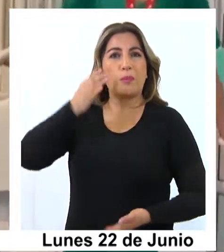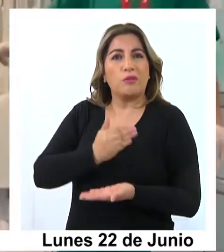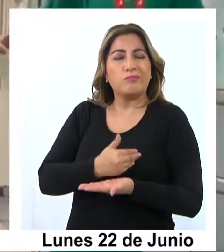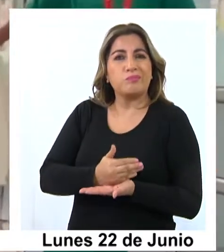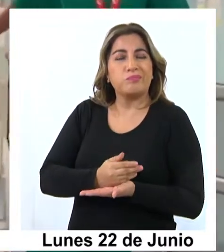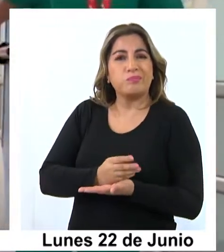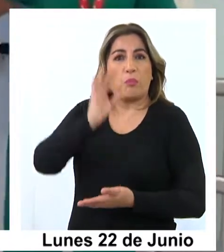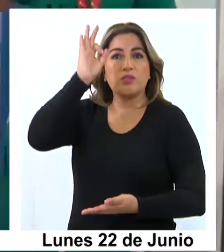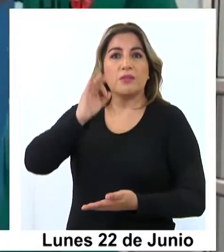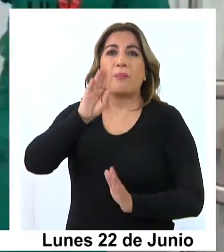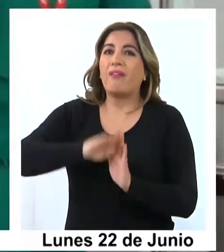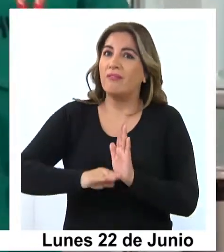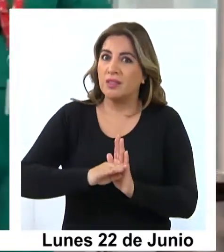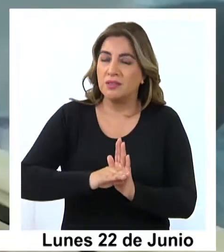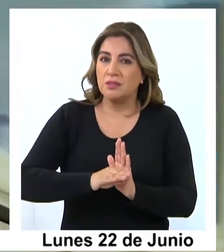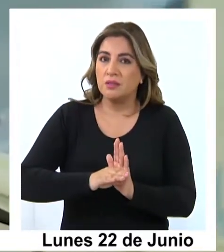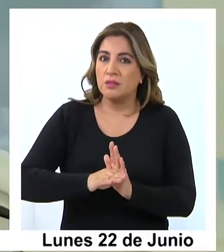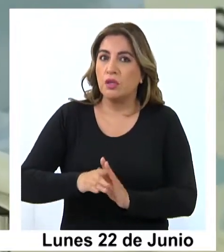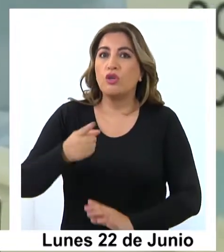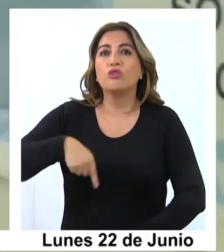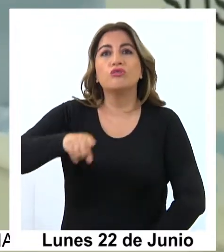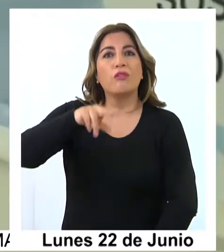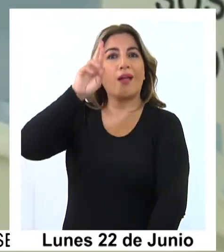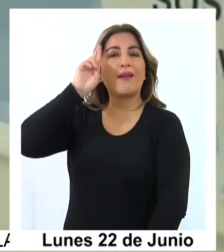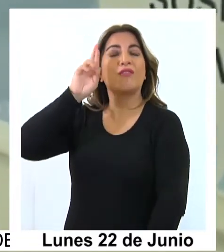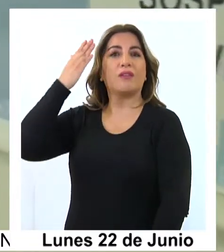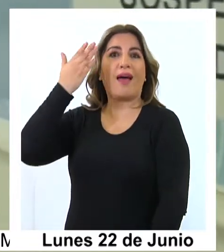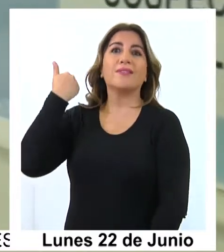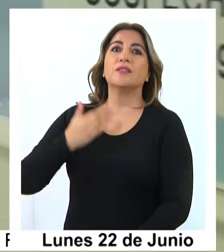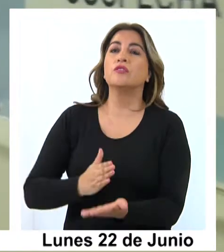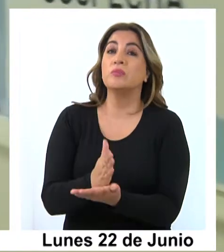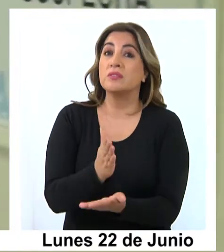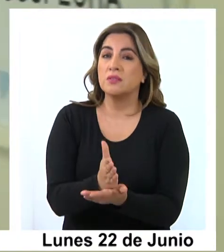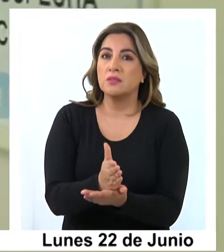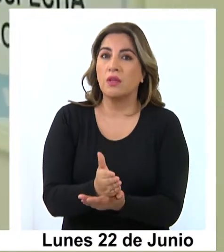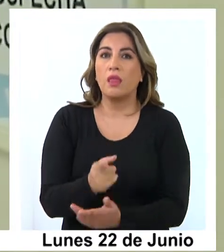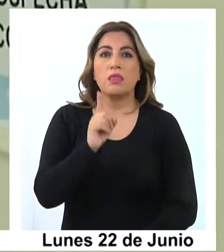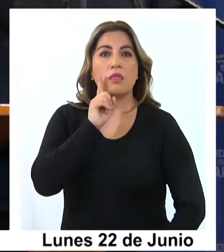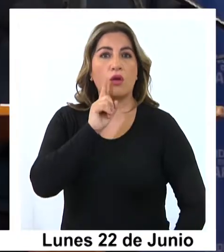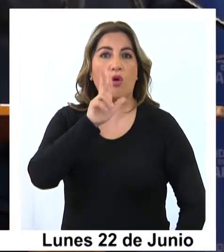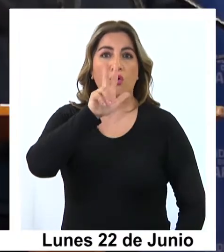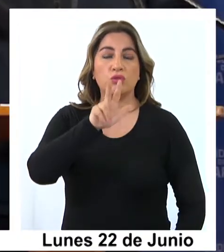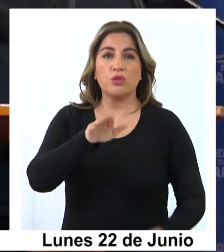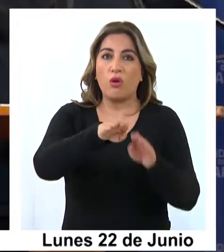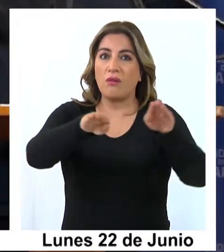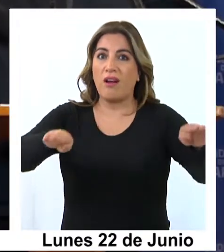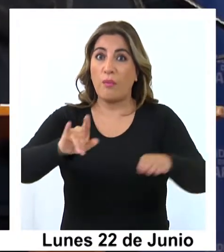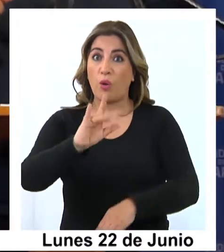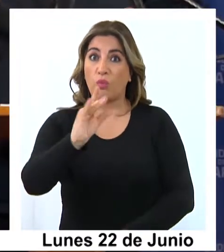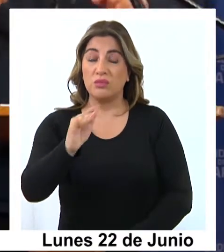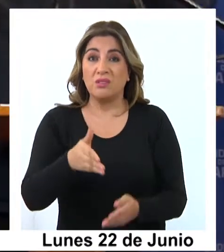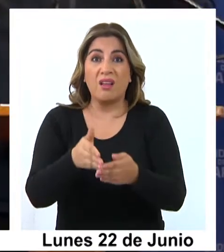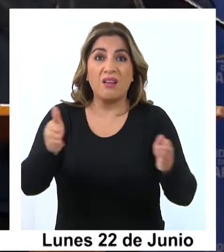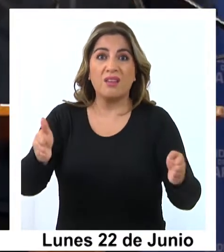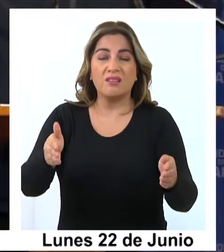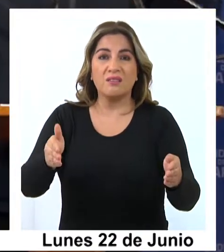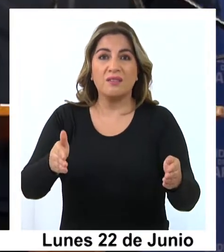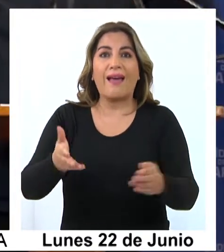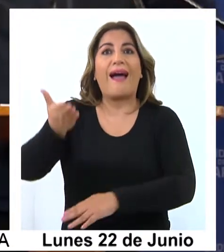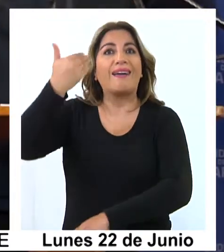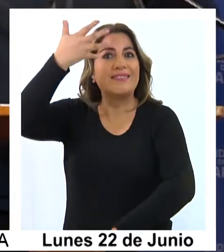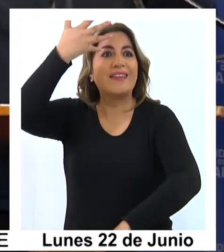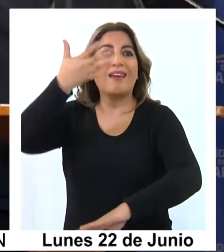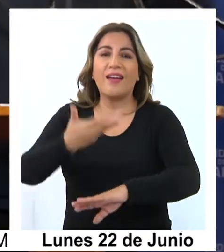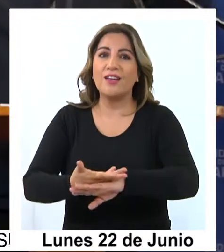parece un porcentaje menor. Pero hay que recordar que cuando partimos esto, tener 8 camas UCI, por ejemplo, disponibles, eran todas